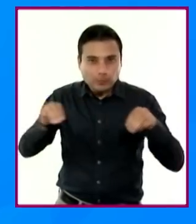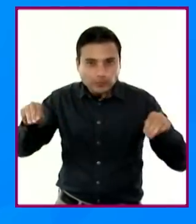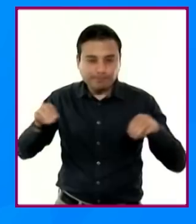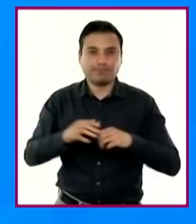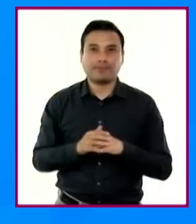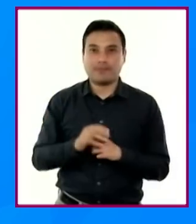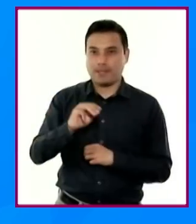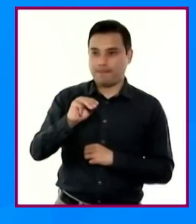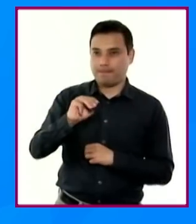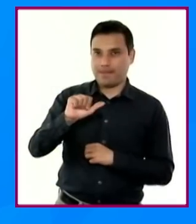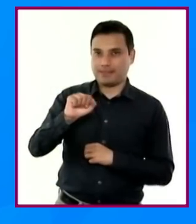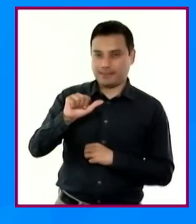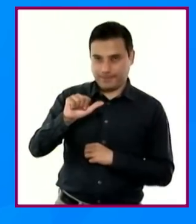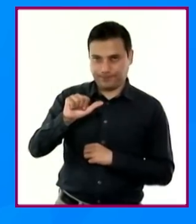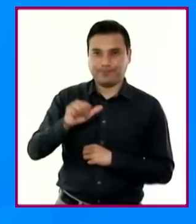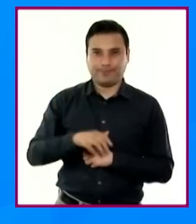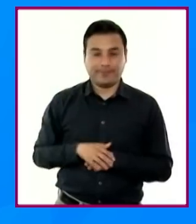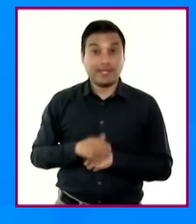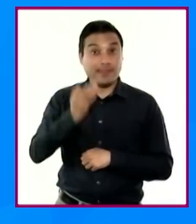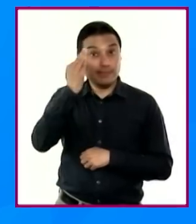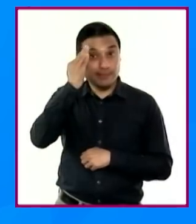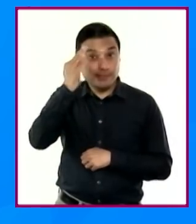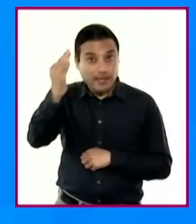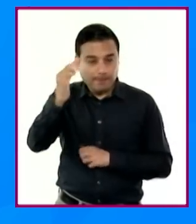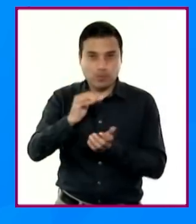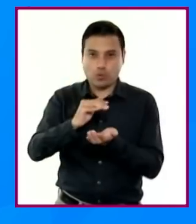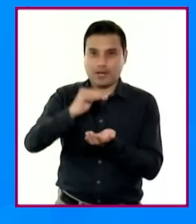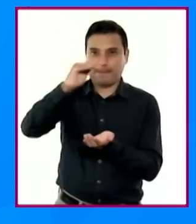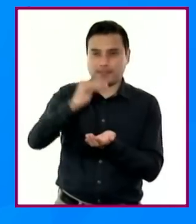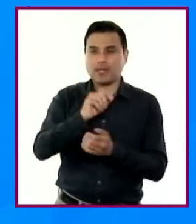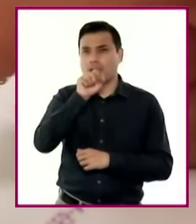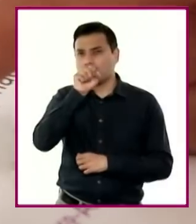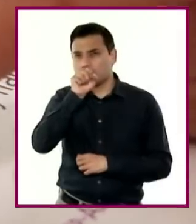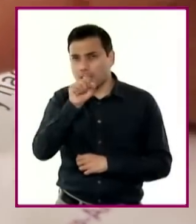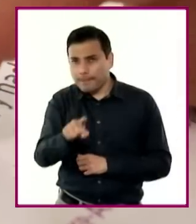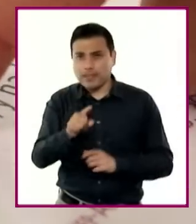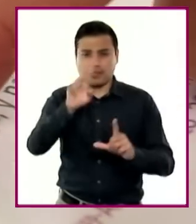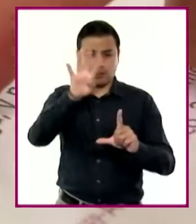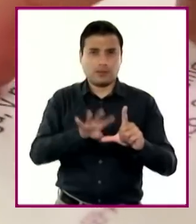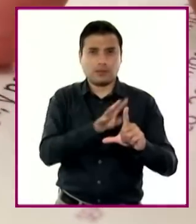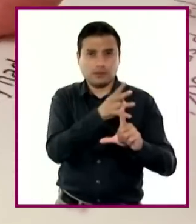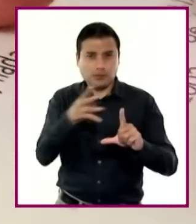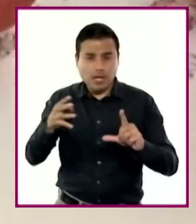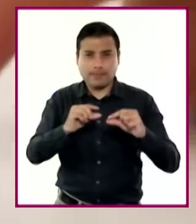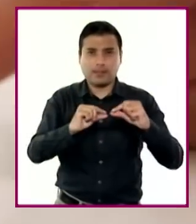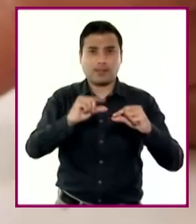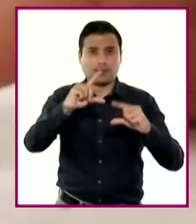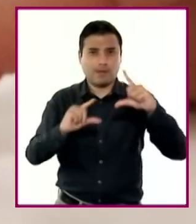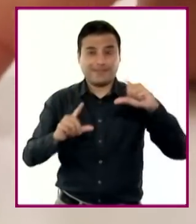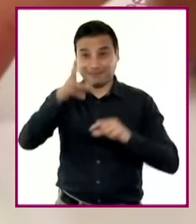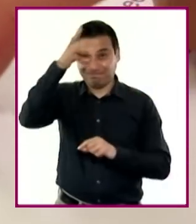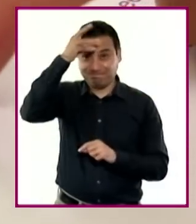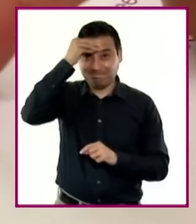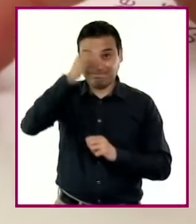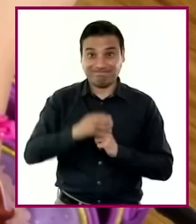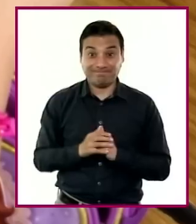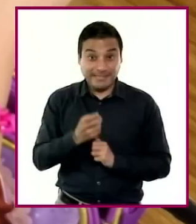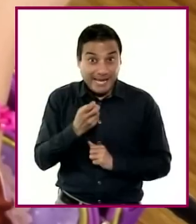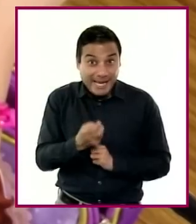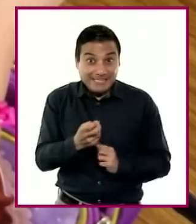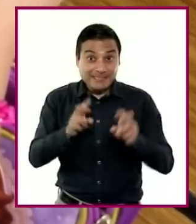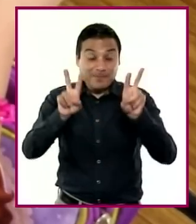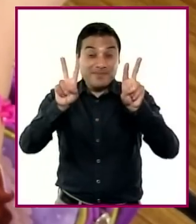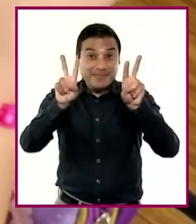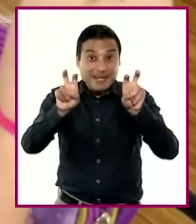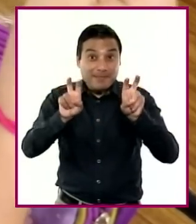y en la organización de información en categorías, tablas y gráficas. El abordaje de los contenidos de este campo formativo